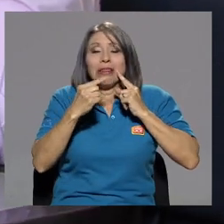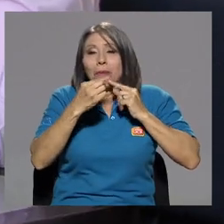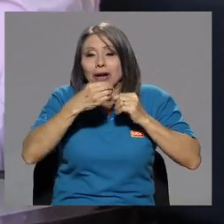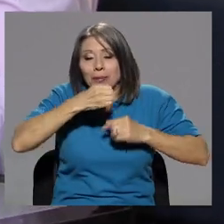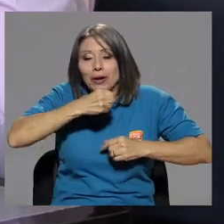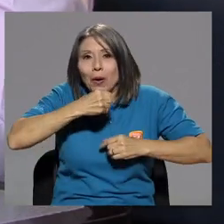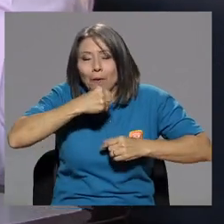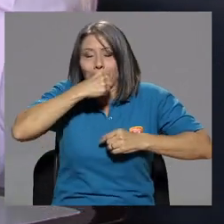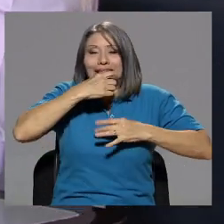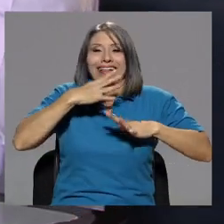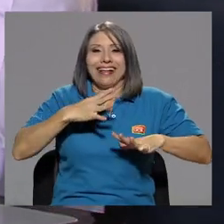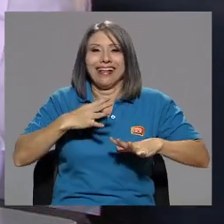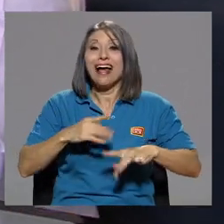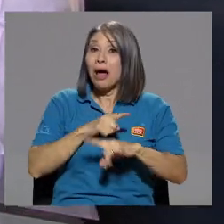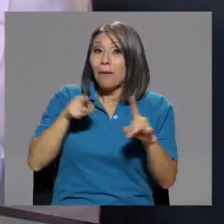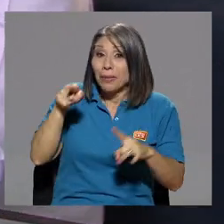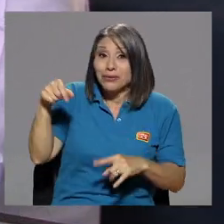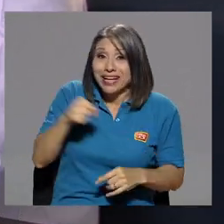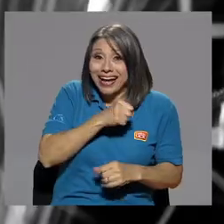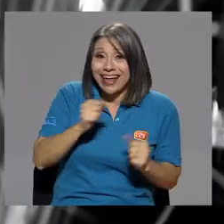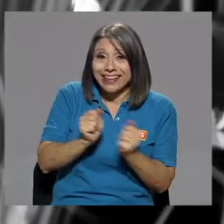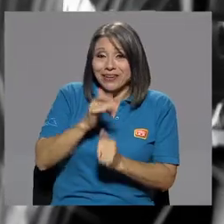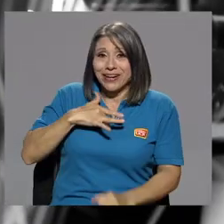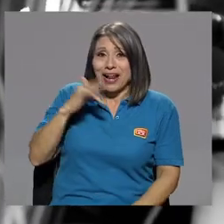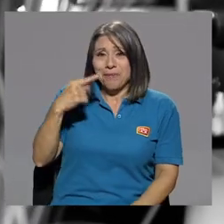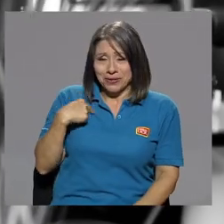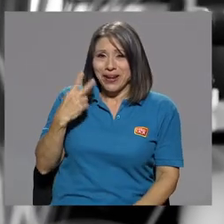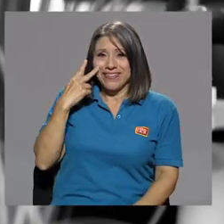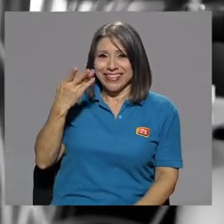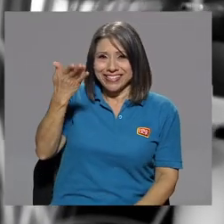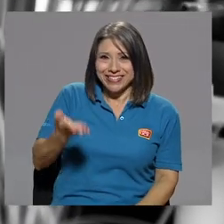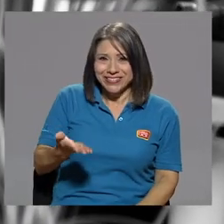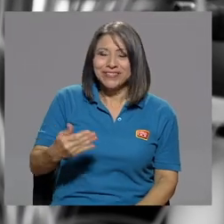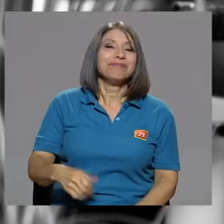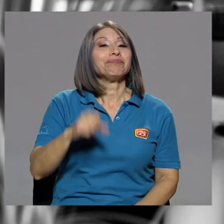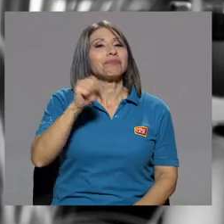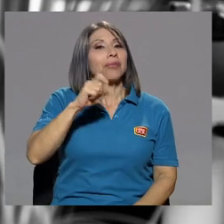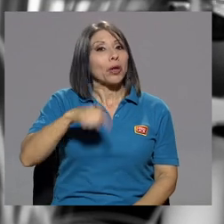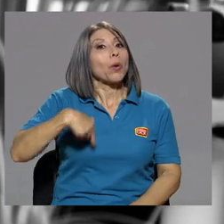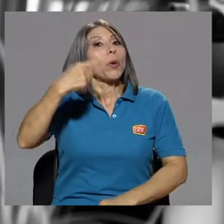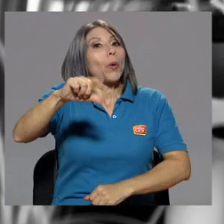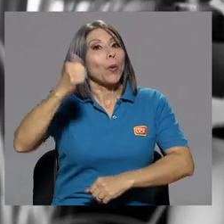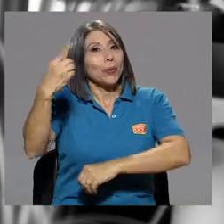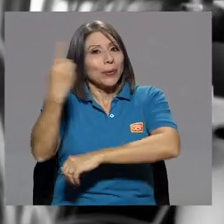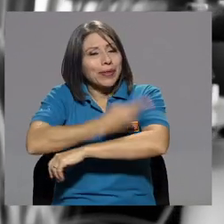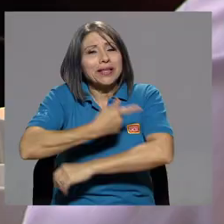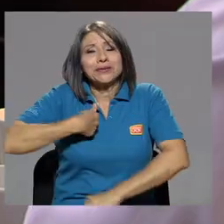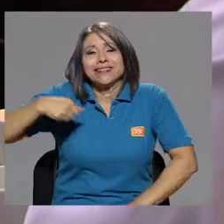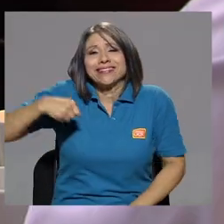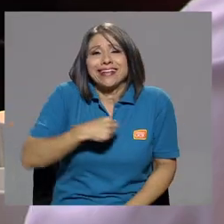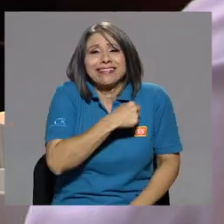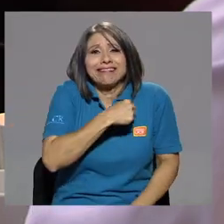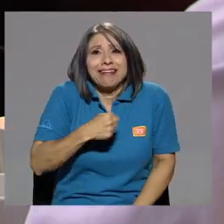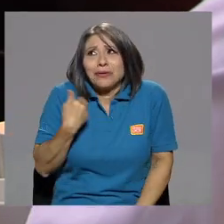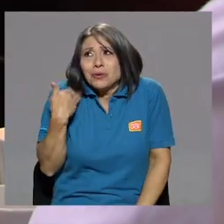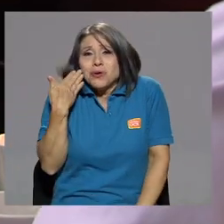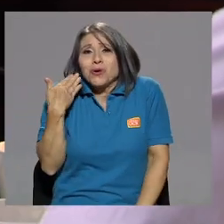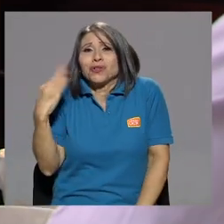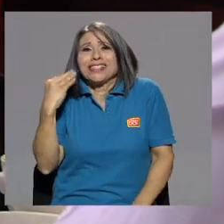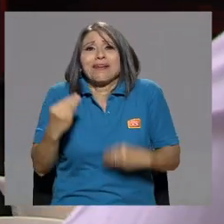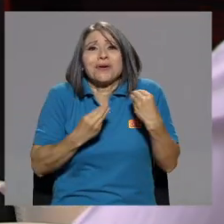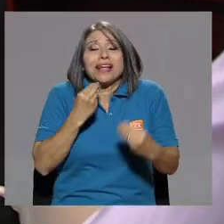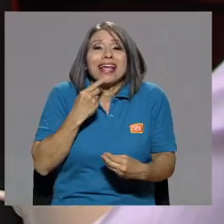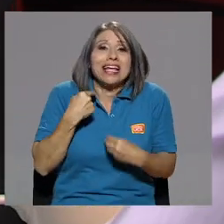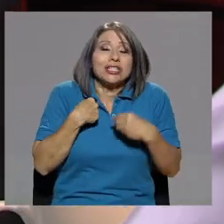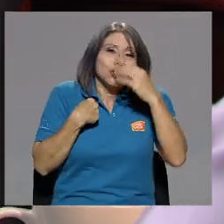Entonces, otro día... No, pero usted canta con el alma, yo la he visto cantando con el alma. otro día estoy cantando y no sé por qué me cambié